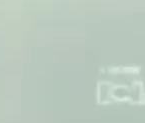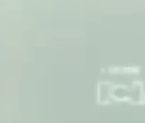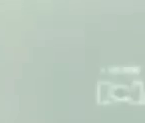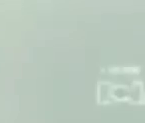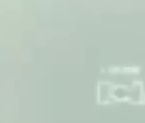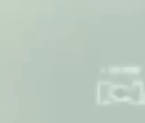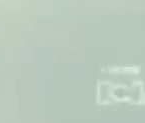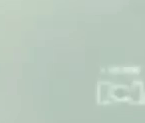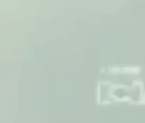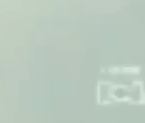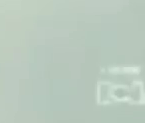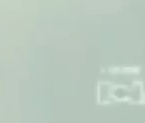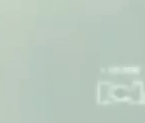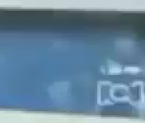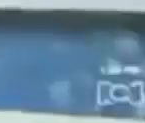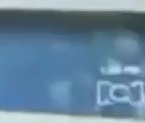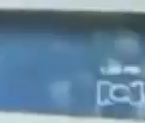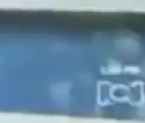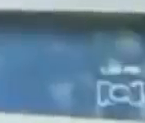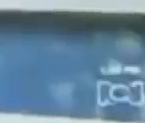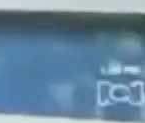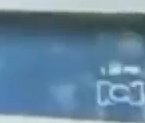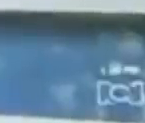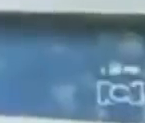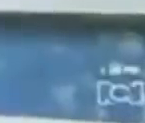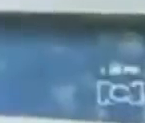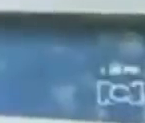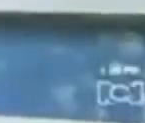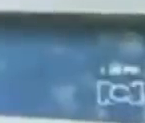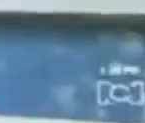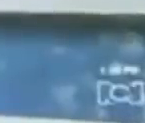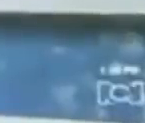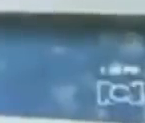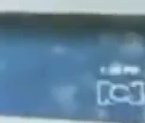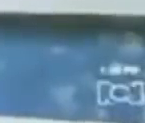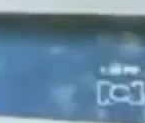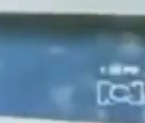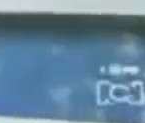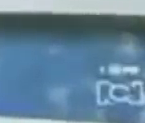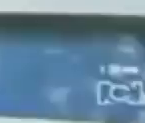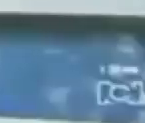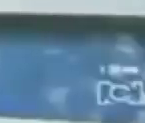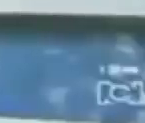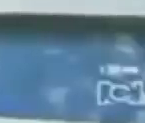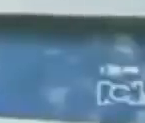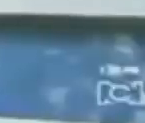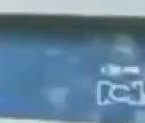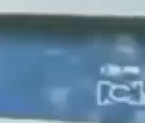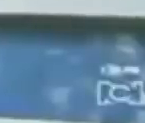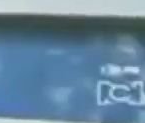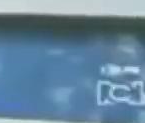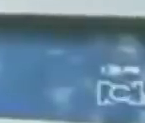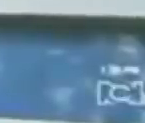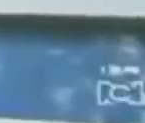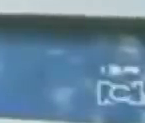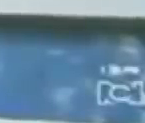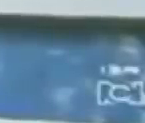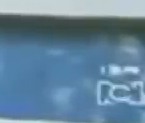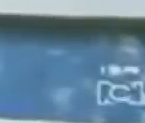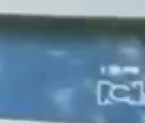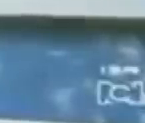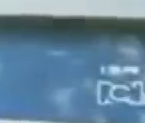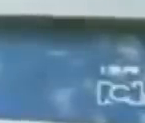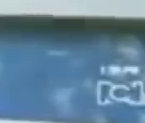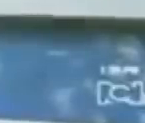denuncia Marisa hola Joana que tal muy buenas tardes pues miren la única posibilidad para todos estos colombianos que están varados en estos países